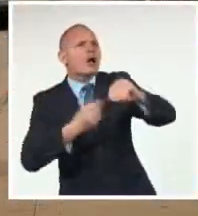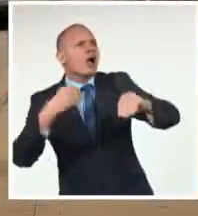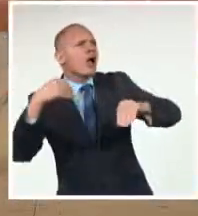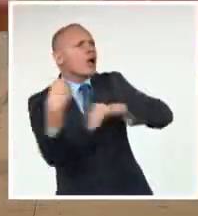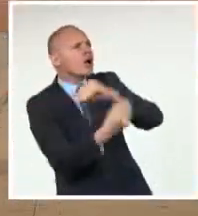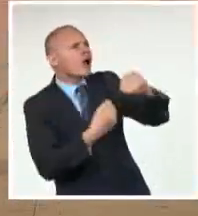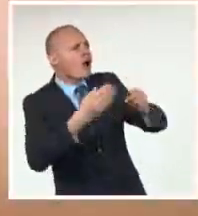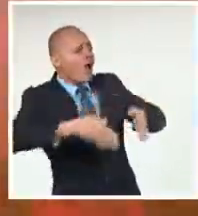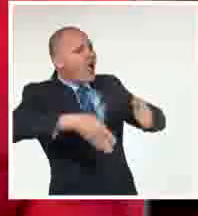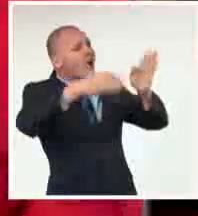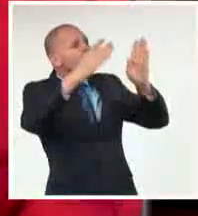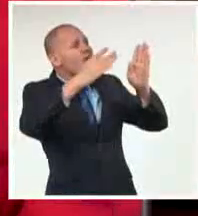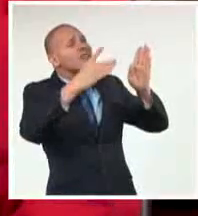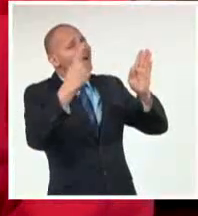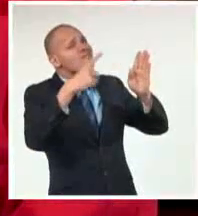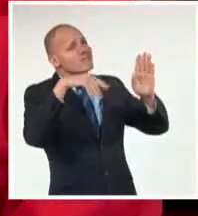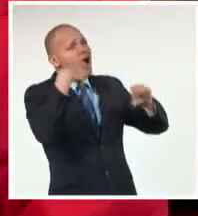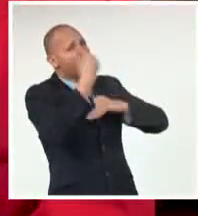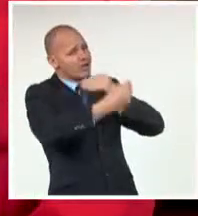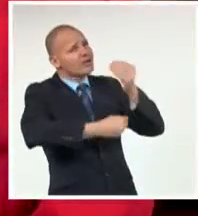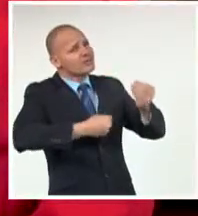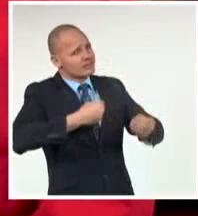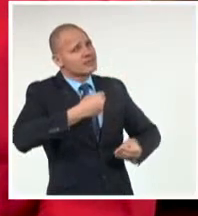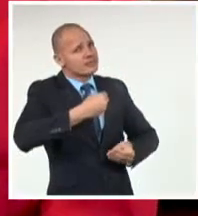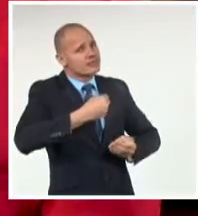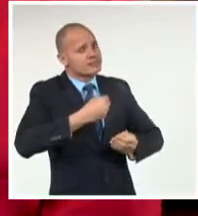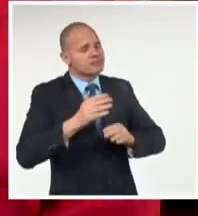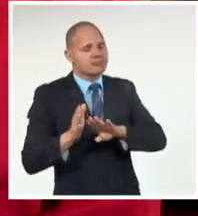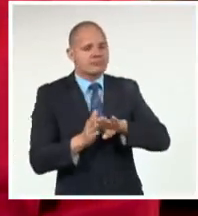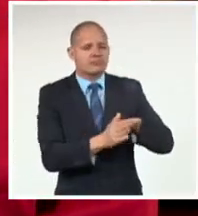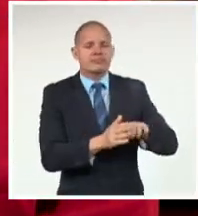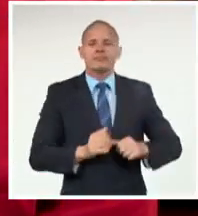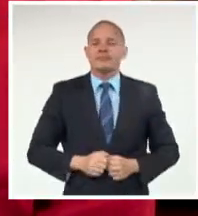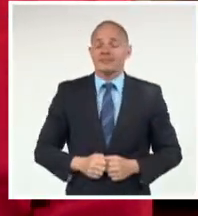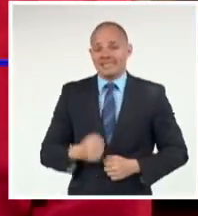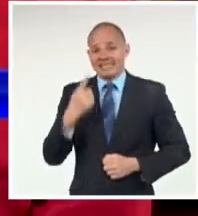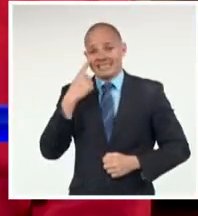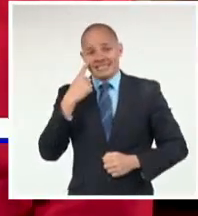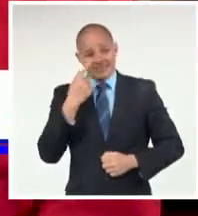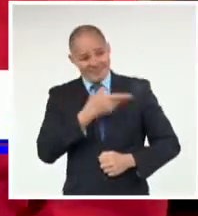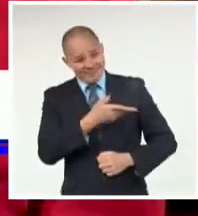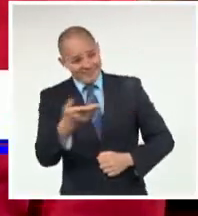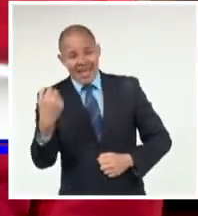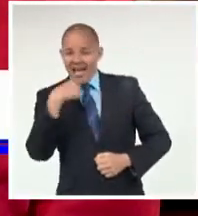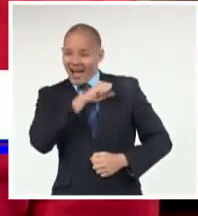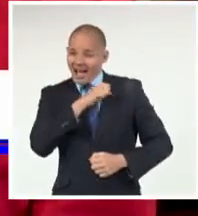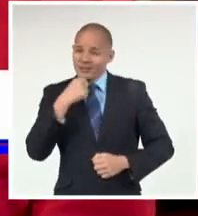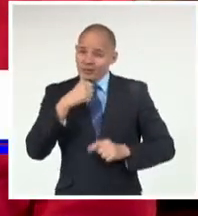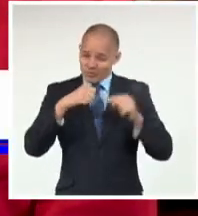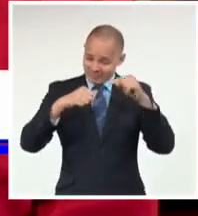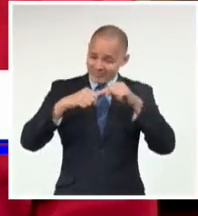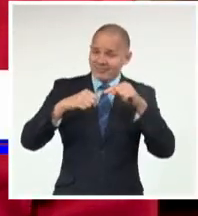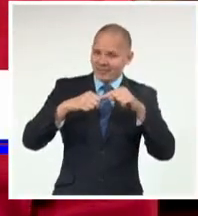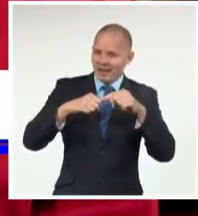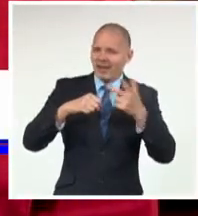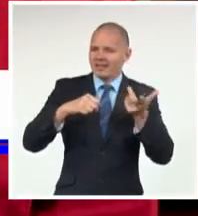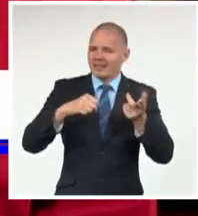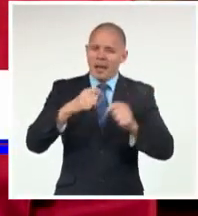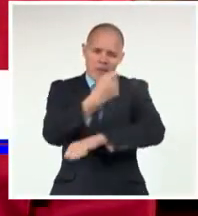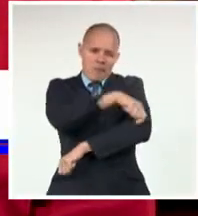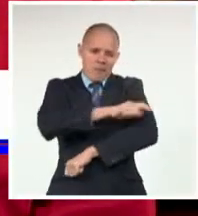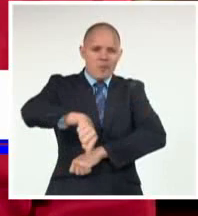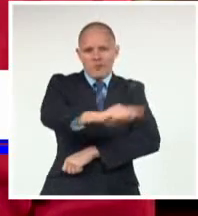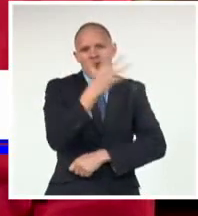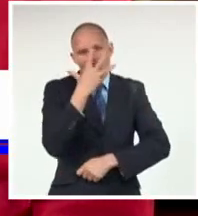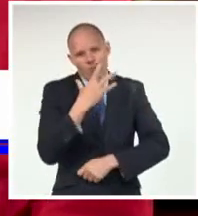Necesita Yo creo que la canción En general Es uno de los géneros Más populares Más masivos